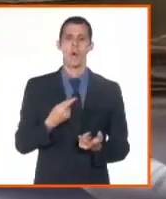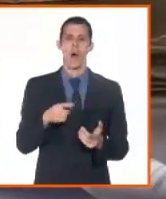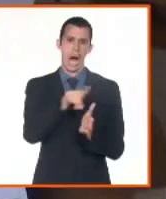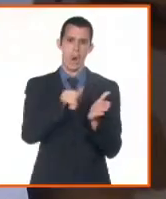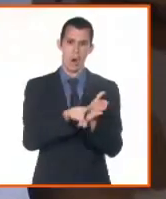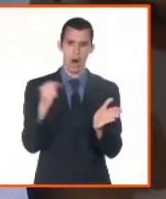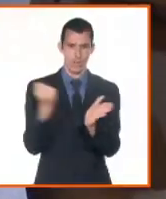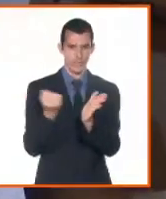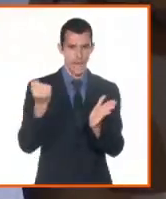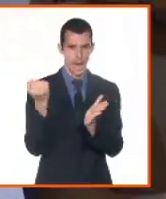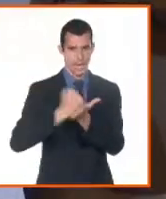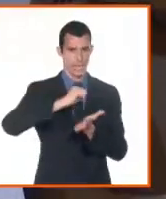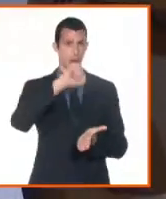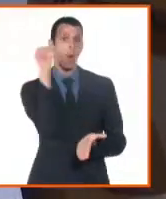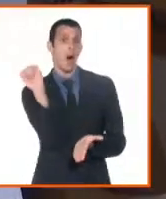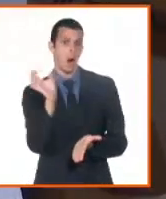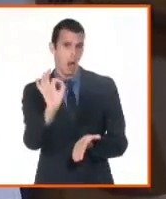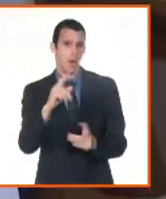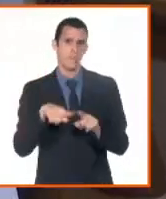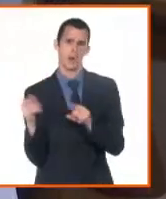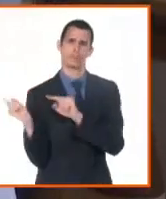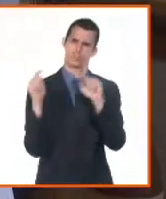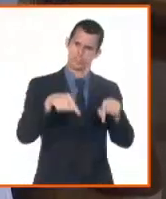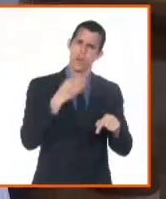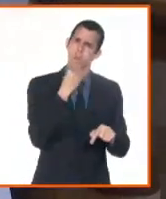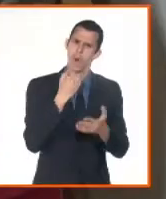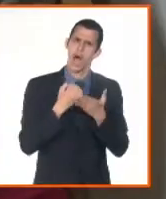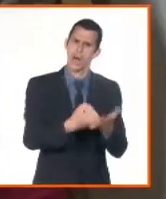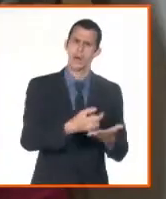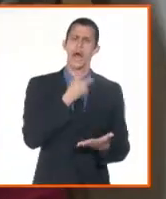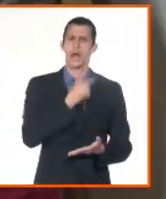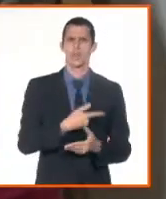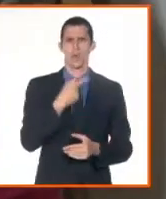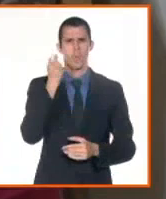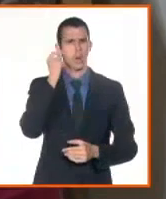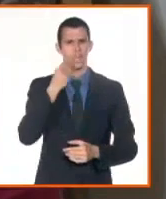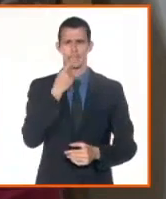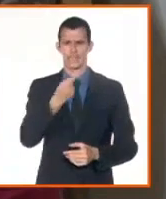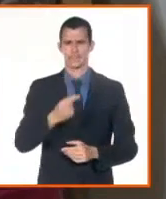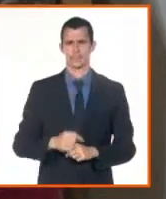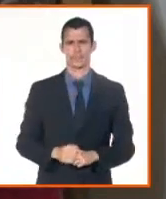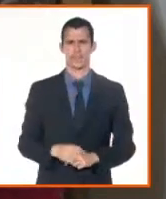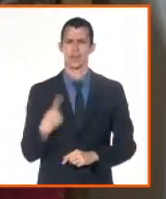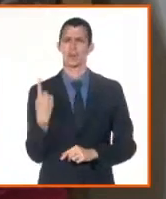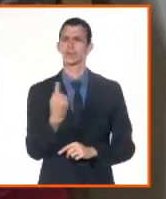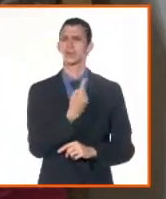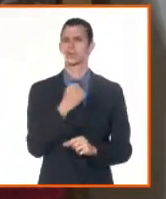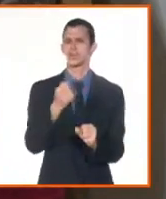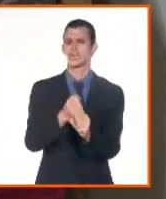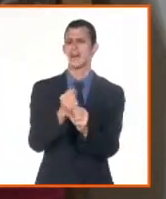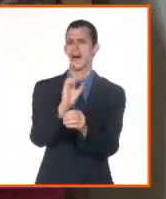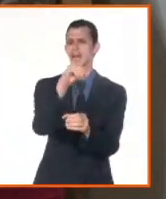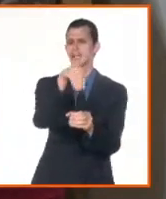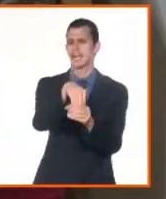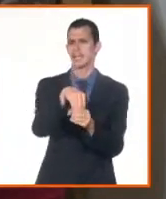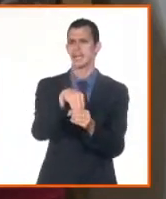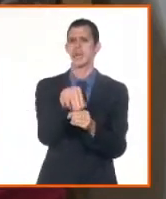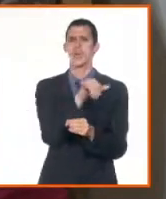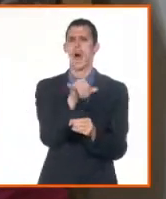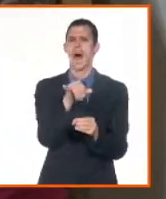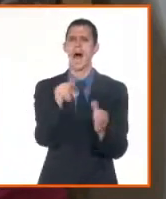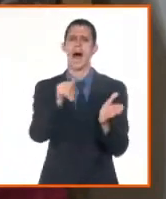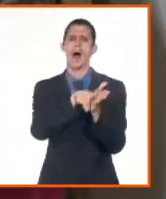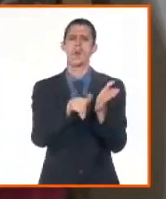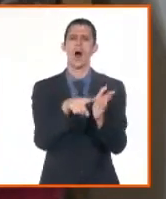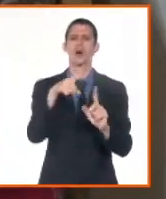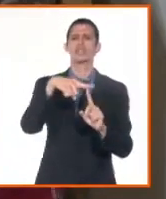fundamentalmente en el municipio Cabecera. Tenemos trabajadores nuestros, técnicos, jurídicos auxiliares, solicitando a la